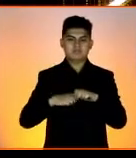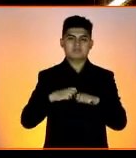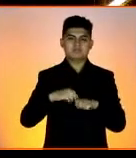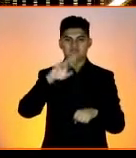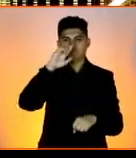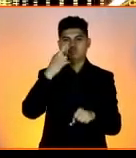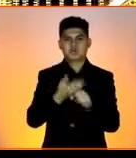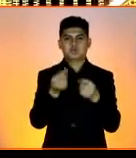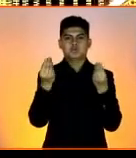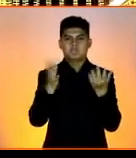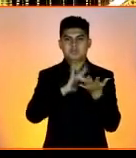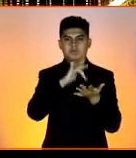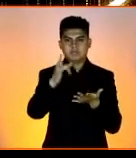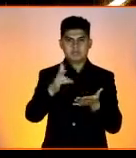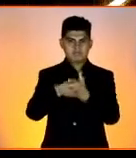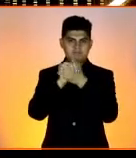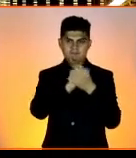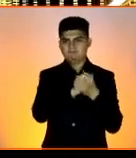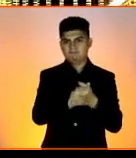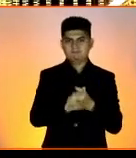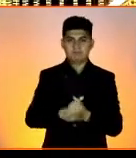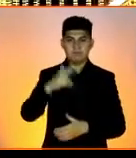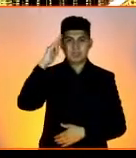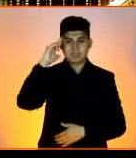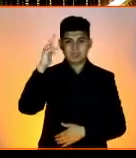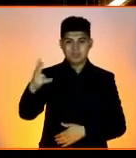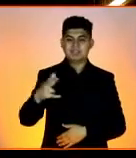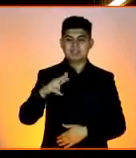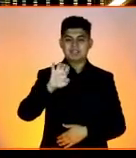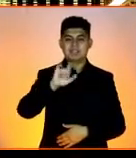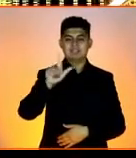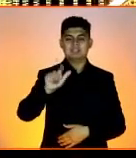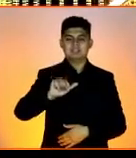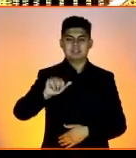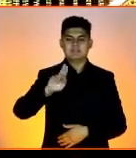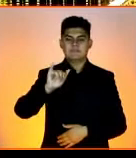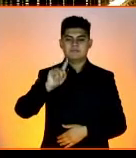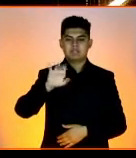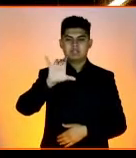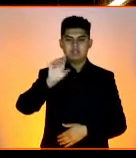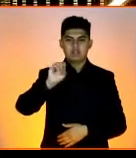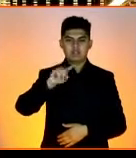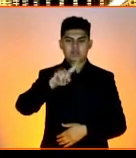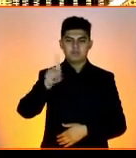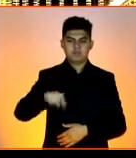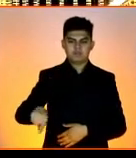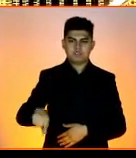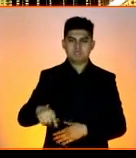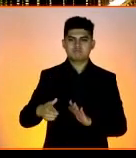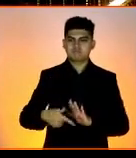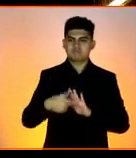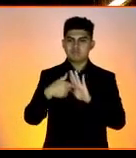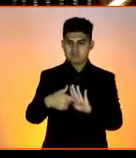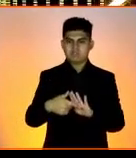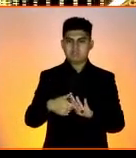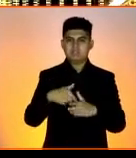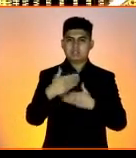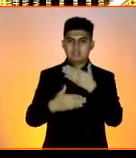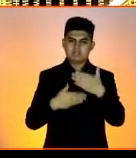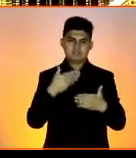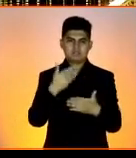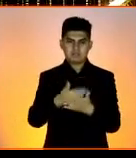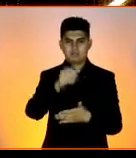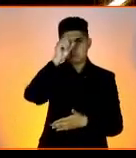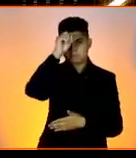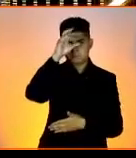Muchísimas gracias. Saludos. Hola, mi nombre es Elizabeth López y represento a la Cantera Desarrollos Mineros.